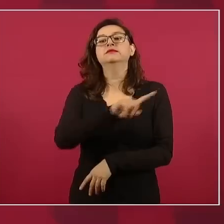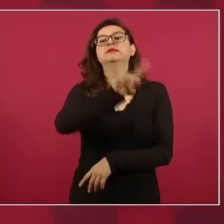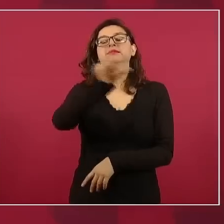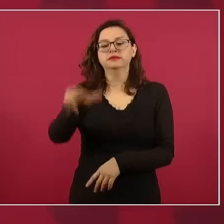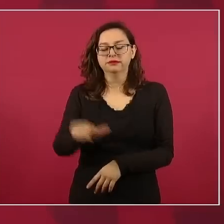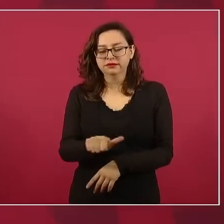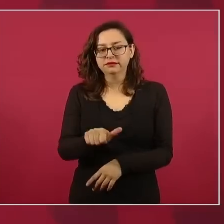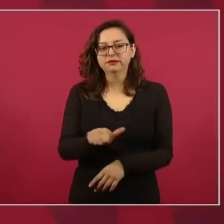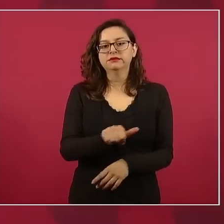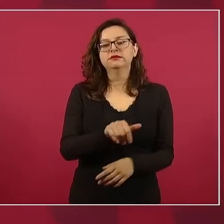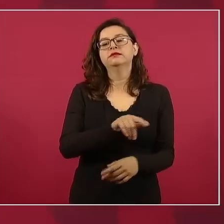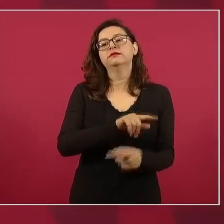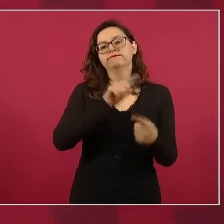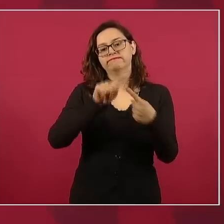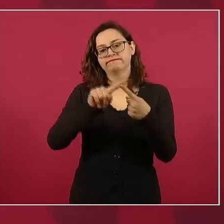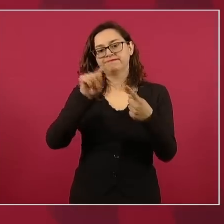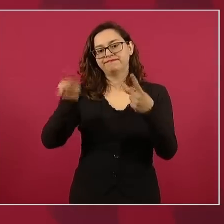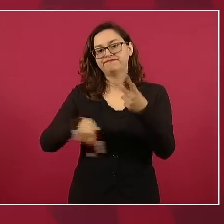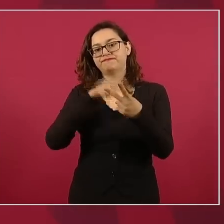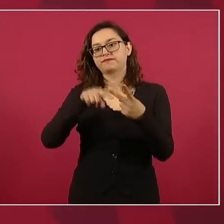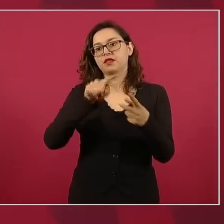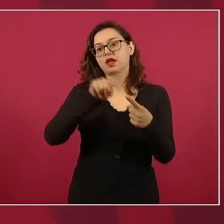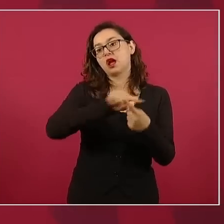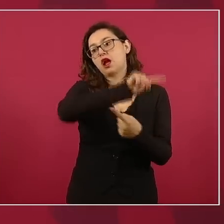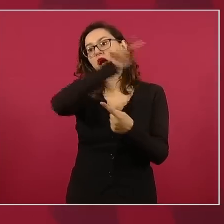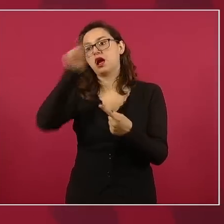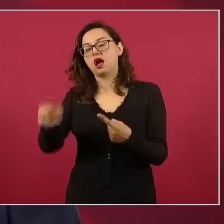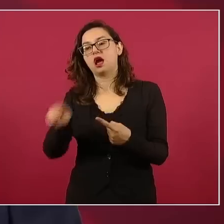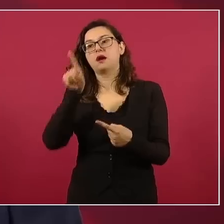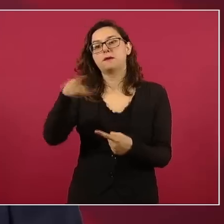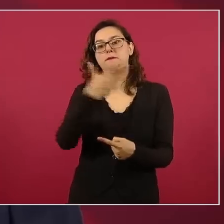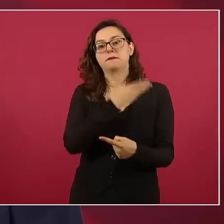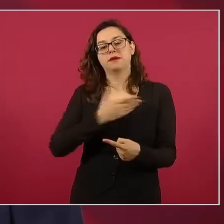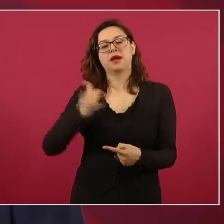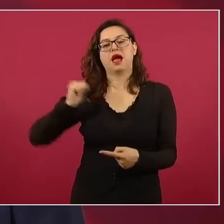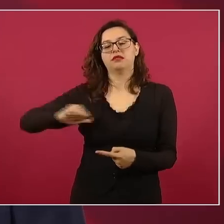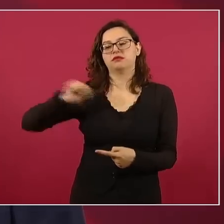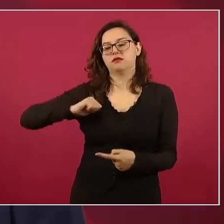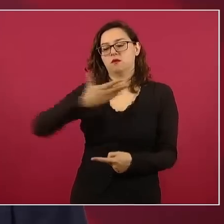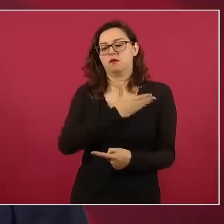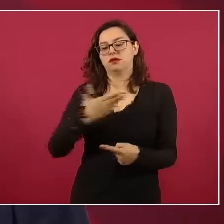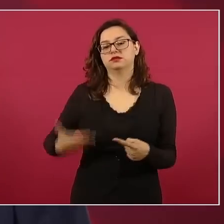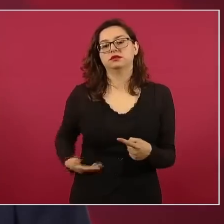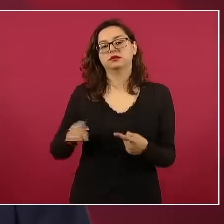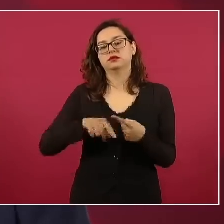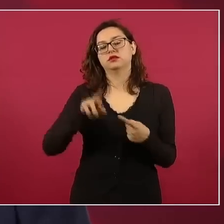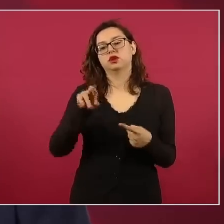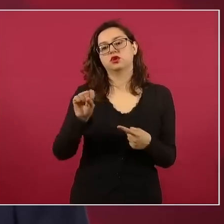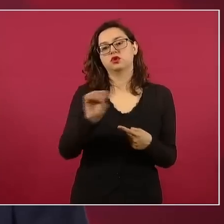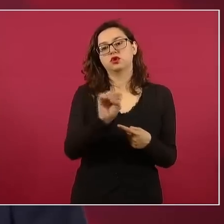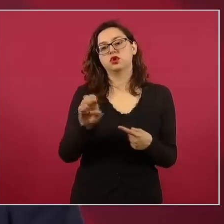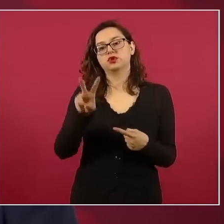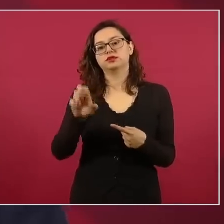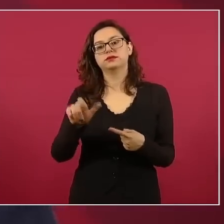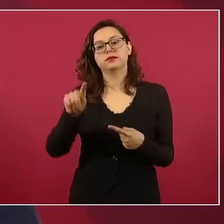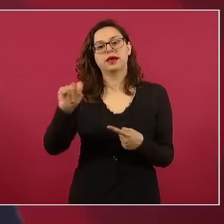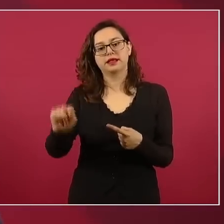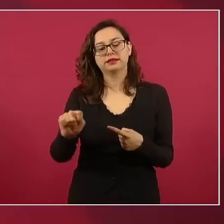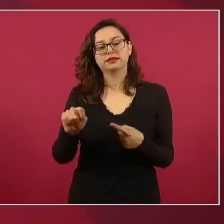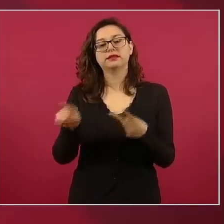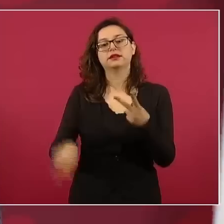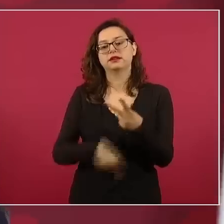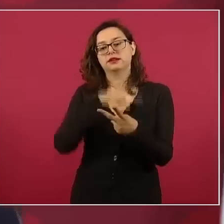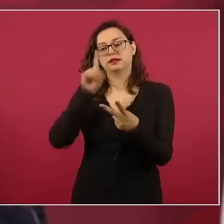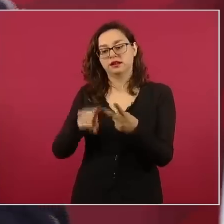al presidente Franklin Delano Roosevelt y no presidente, dirigente